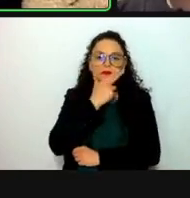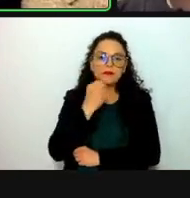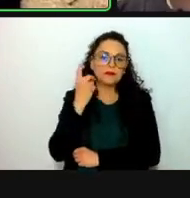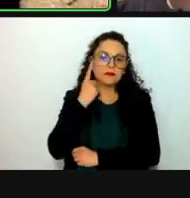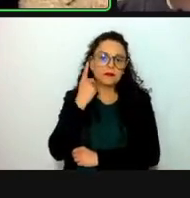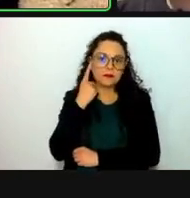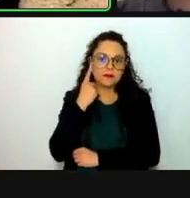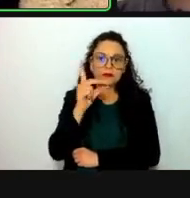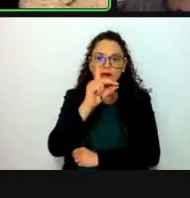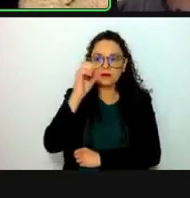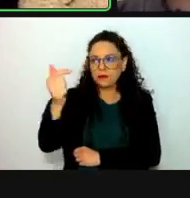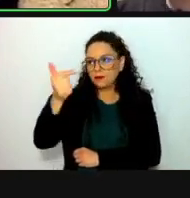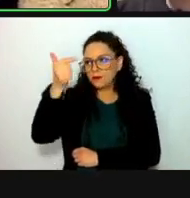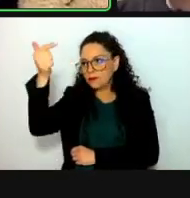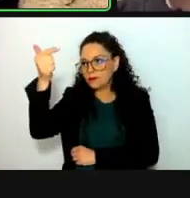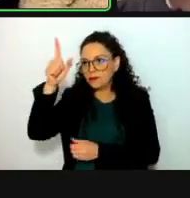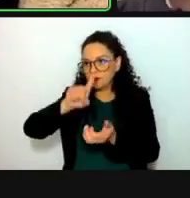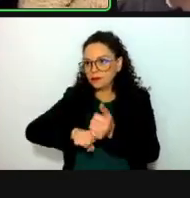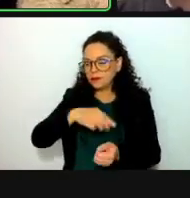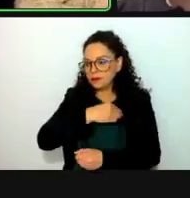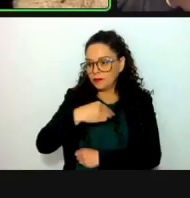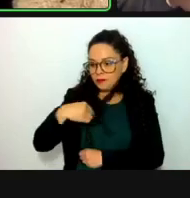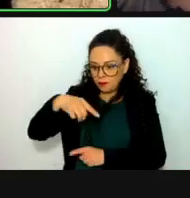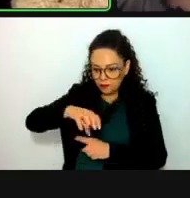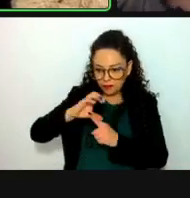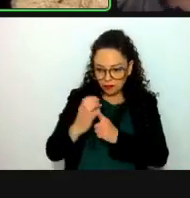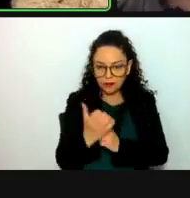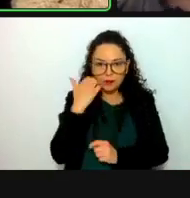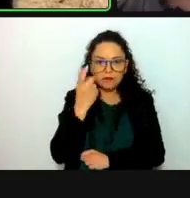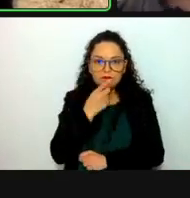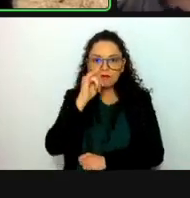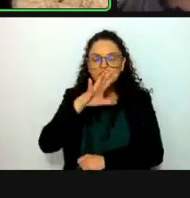que integramos esta comisión. Por lo tanto, tenemos cuarón legal.